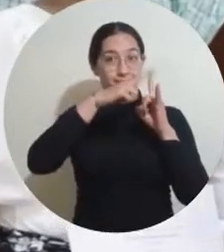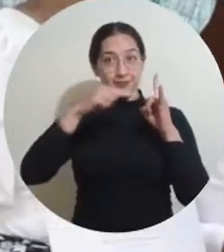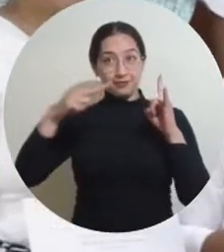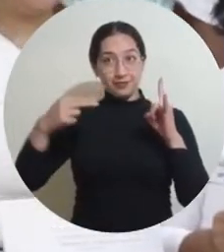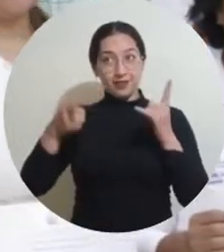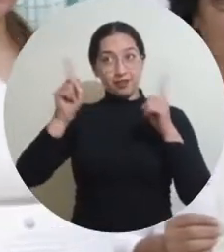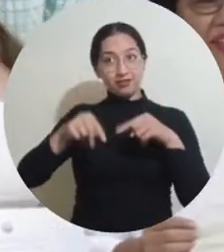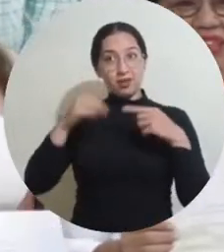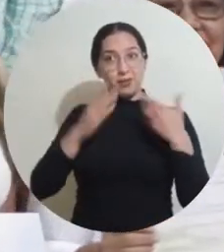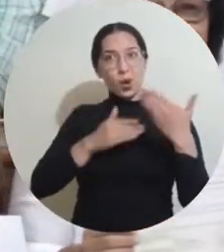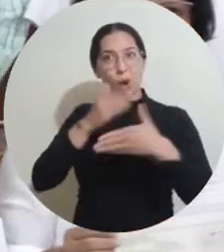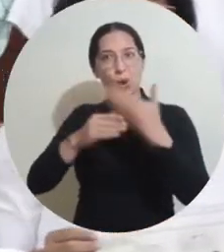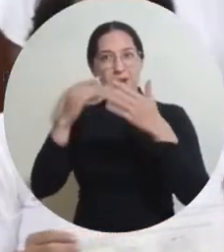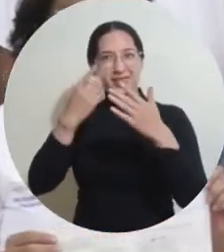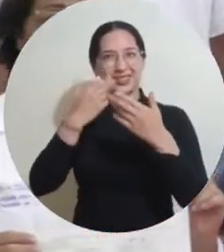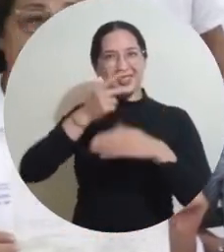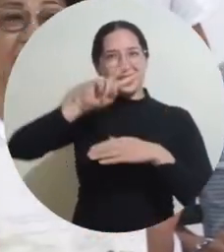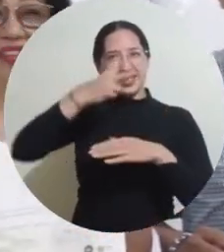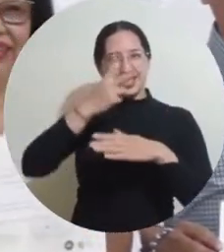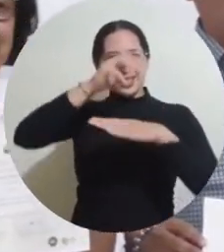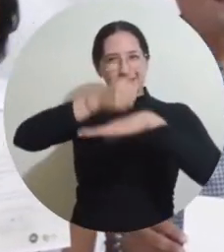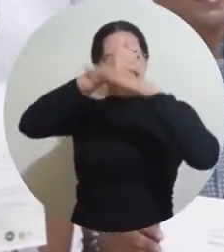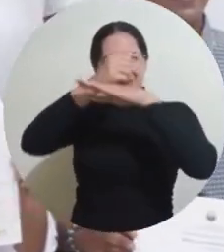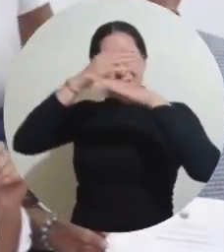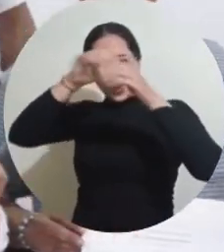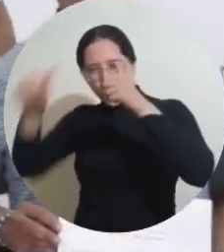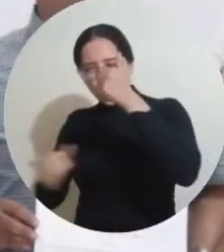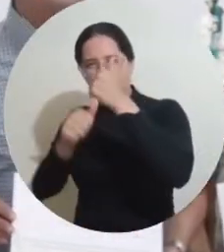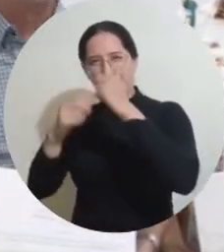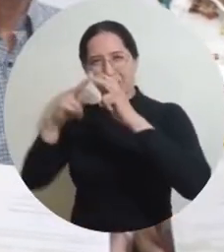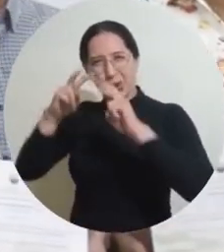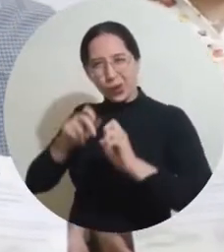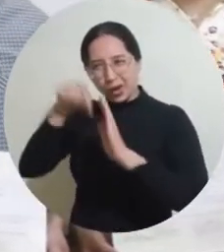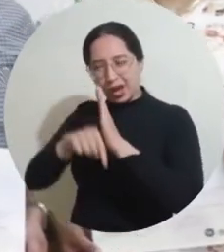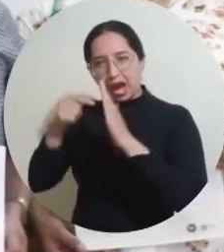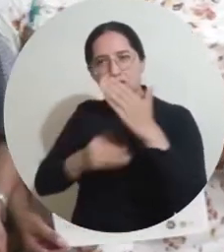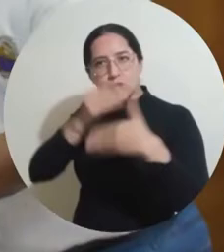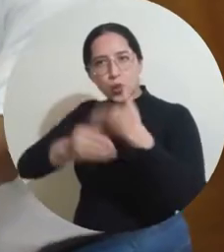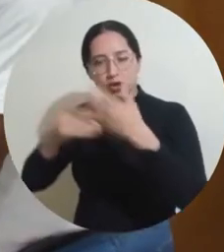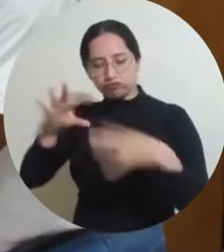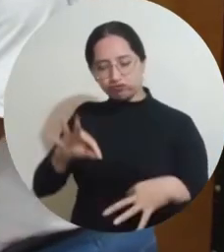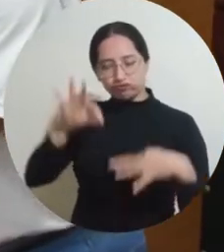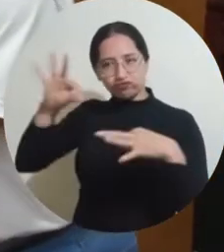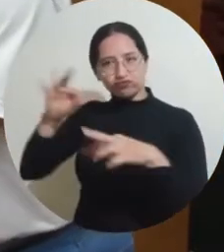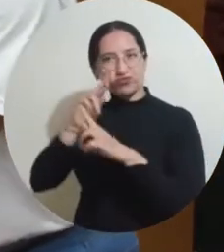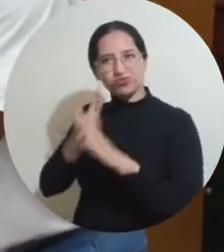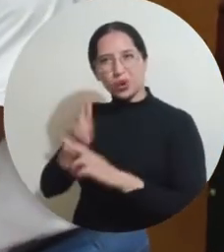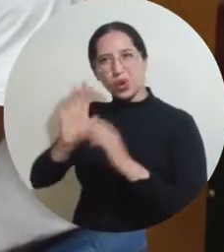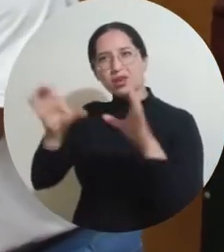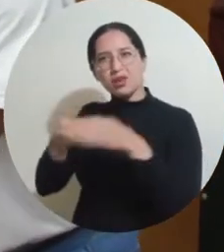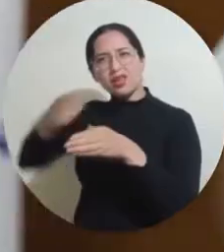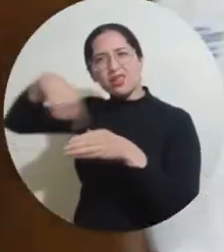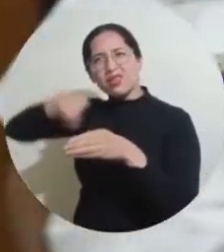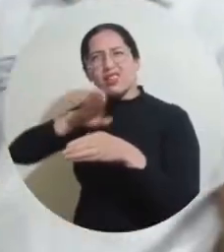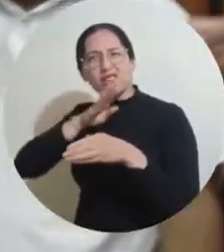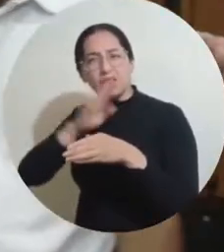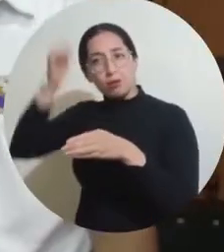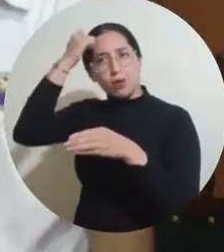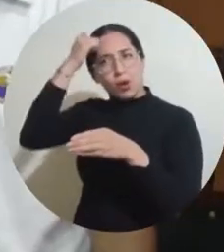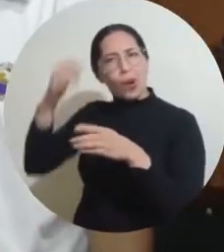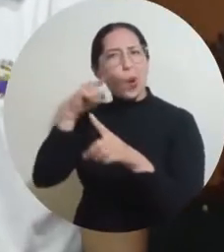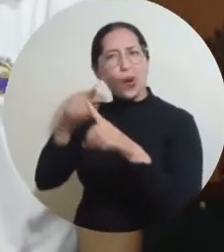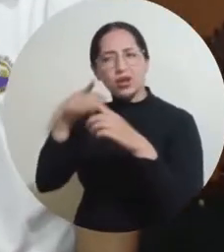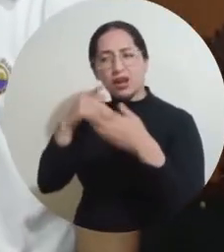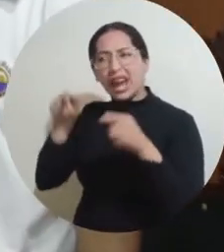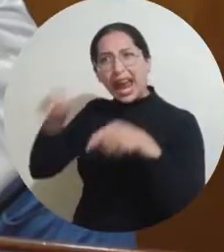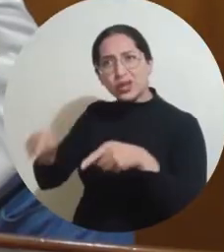La Universidad del Magdalena, a través de la Vicerrectoría de Investigación, realizó un acto de reconocimiento a docentes favorecidos en convocatorias para promover